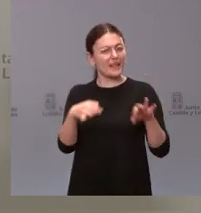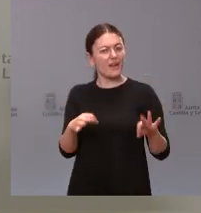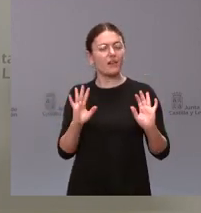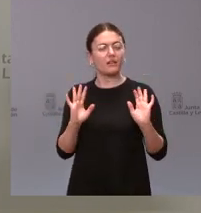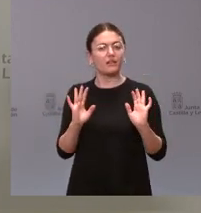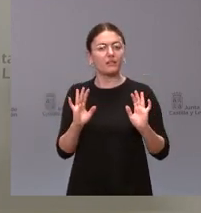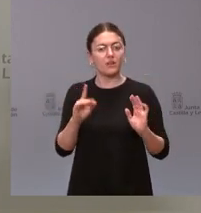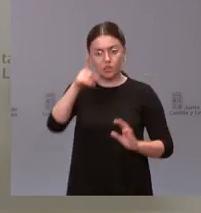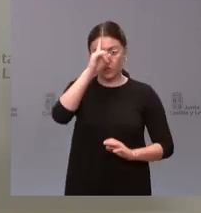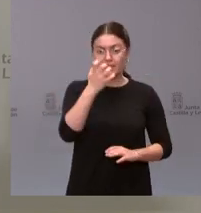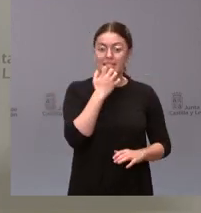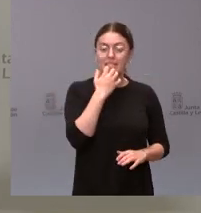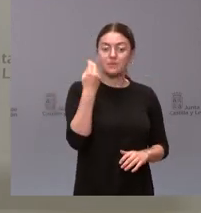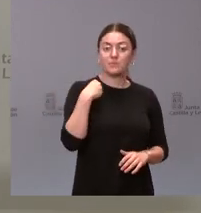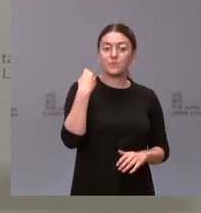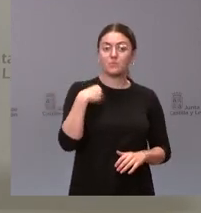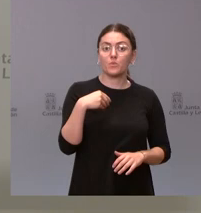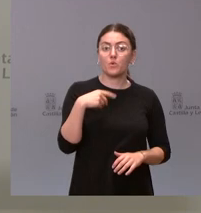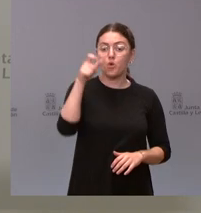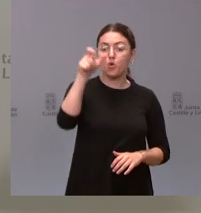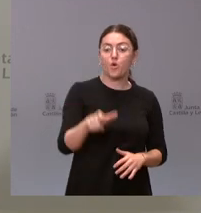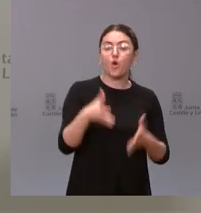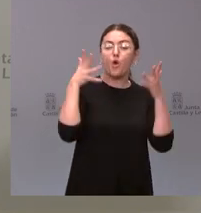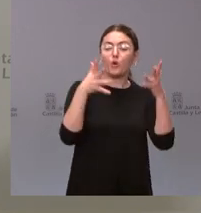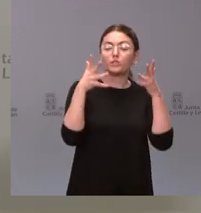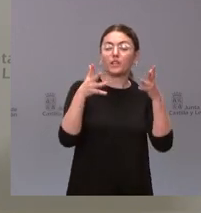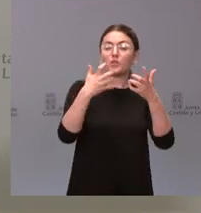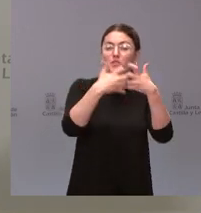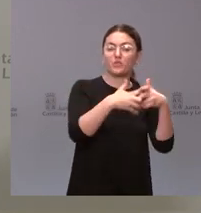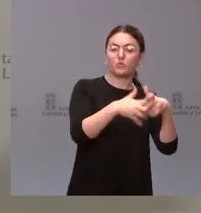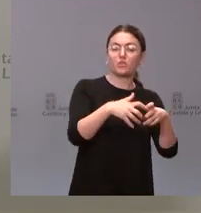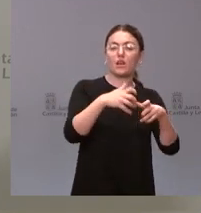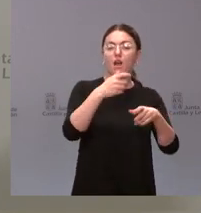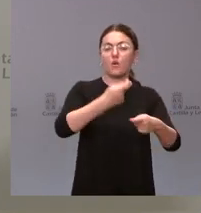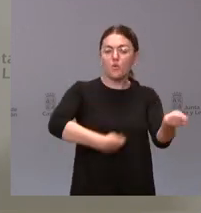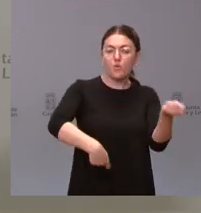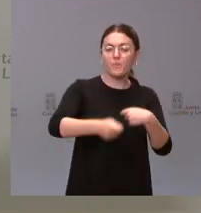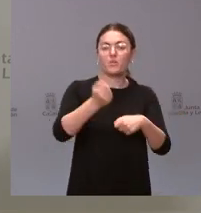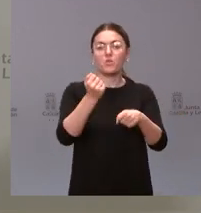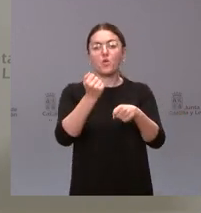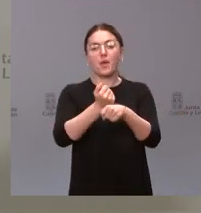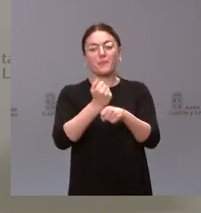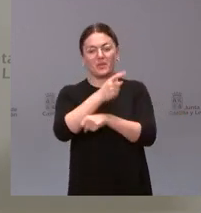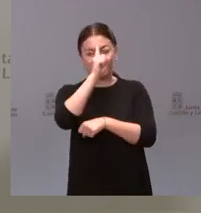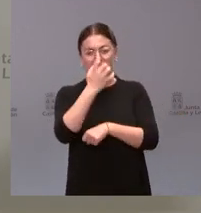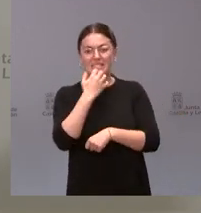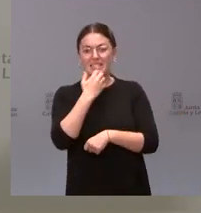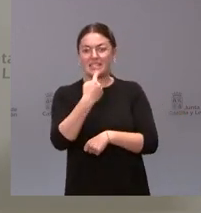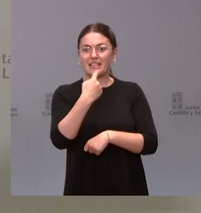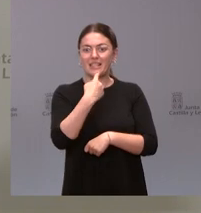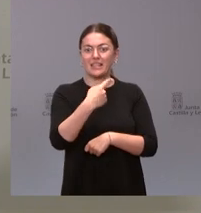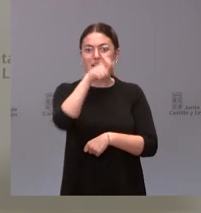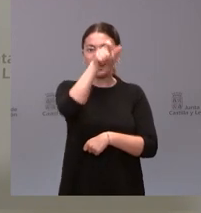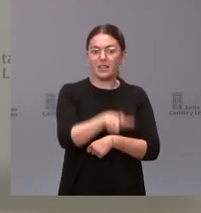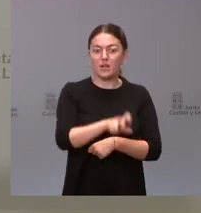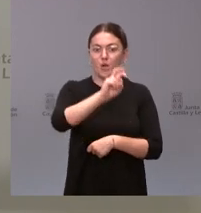sé si el consejero de industria comercio y empleo les ha informado de quién va a ser el alto cargo de su consejería que va